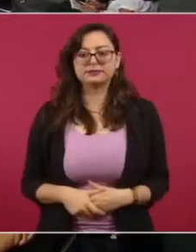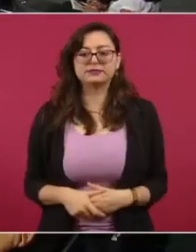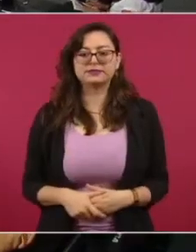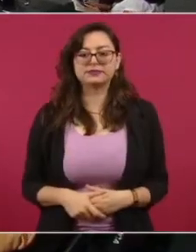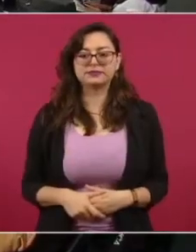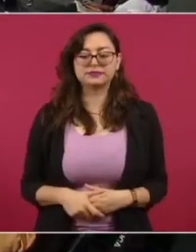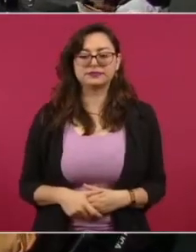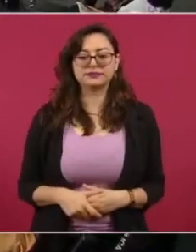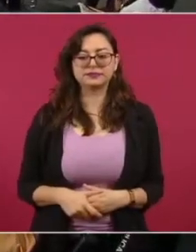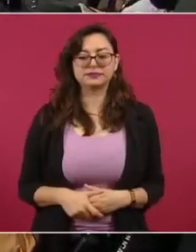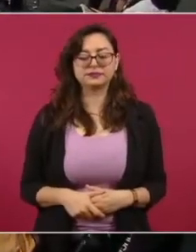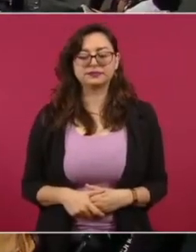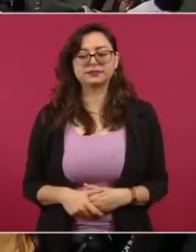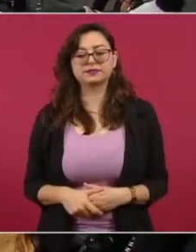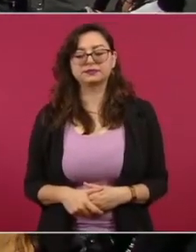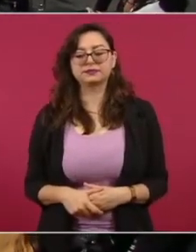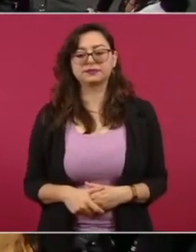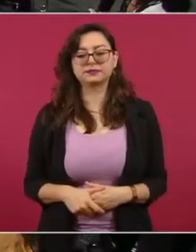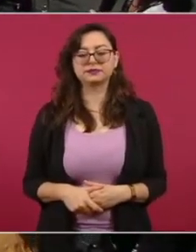Es esto,